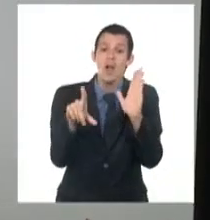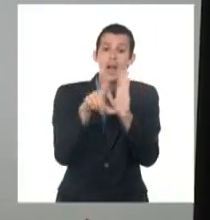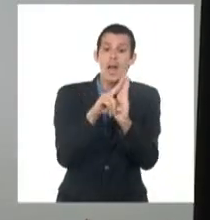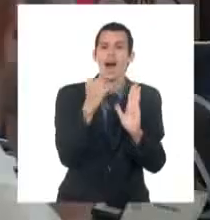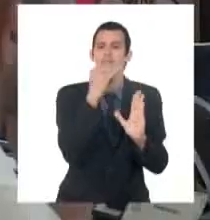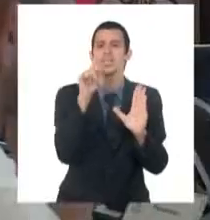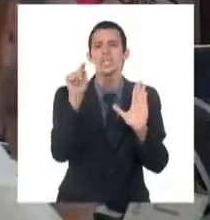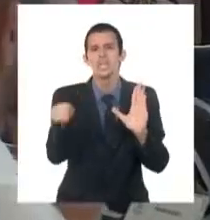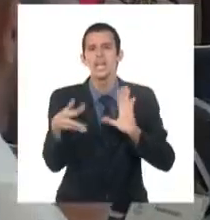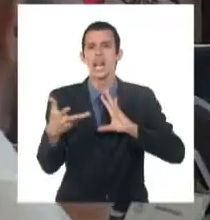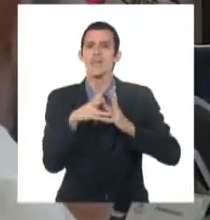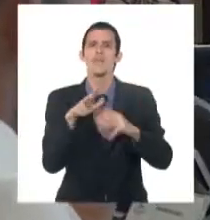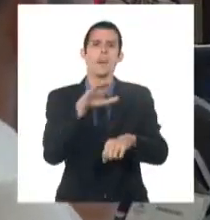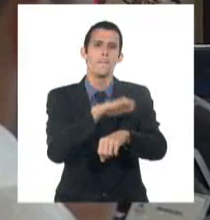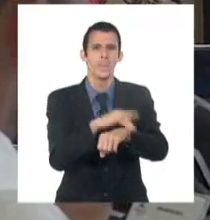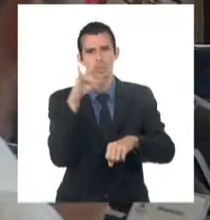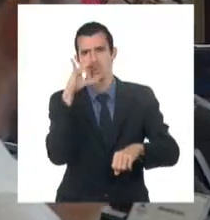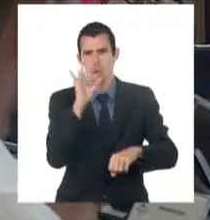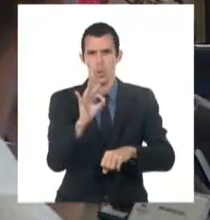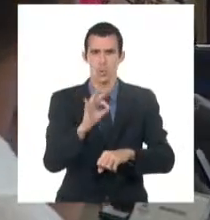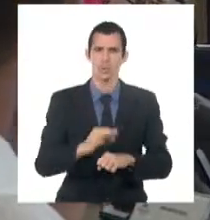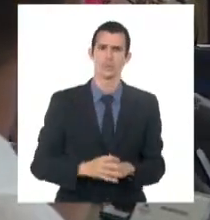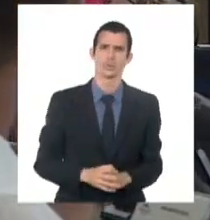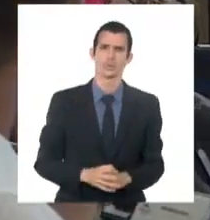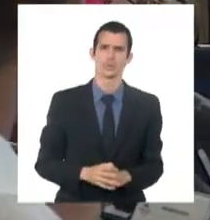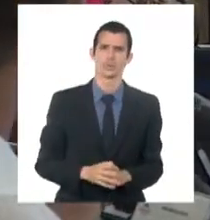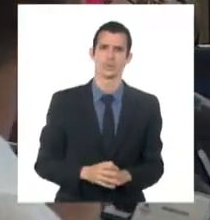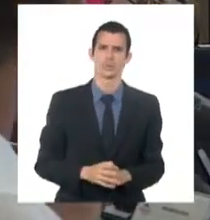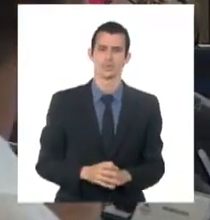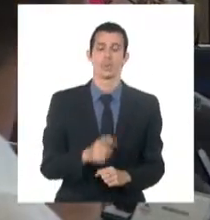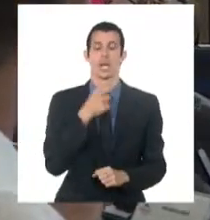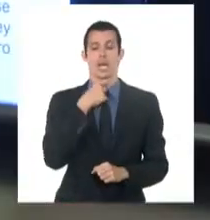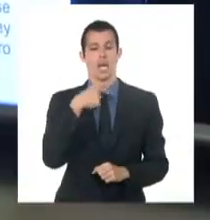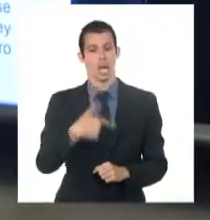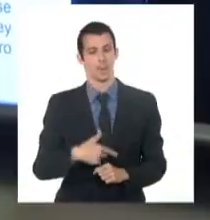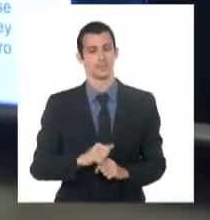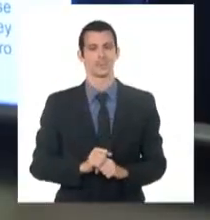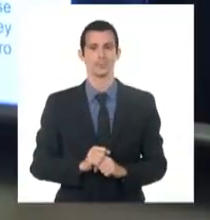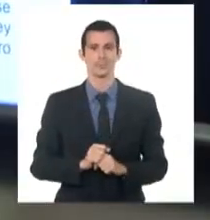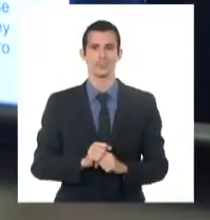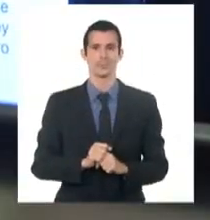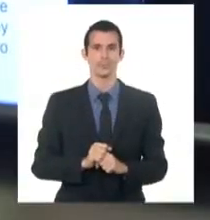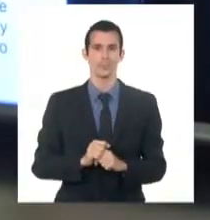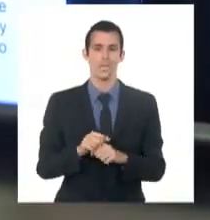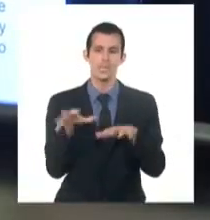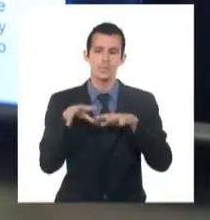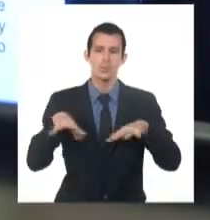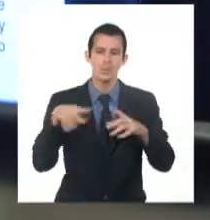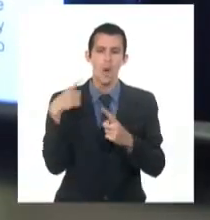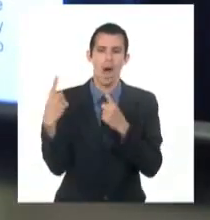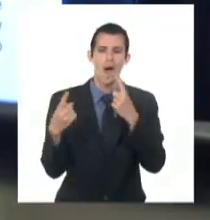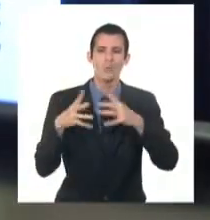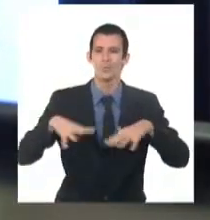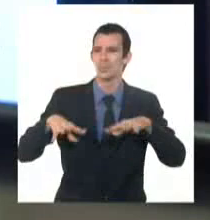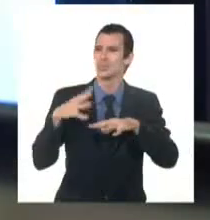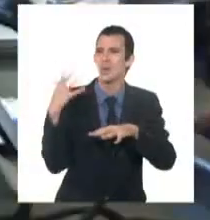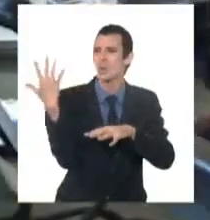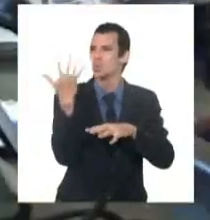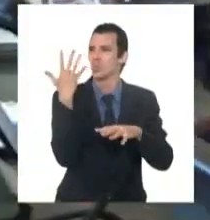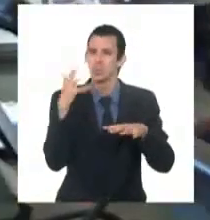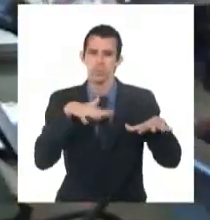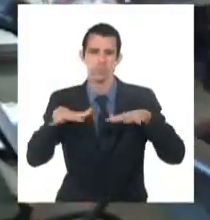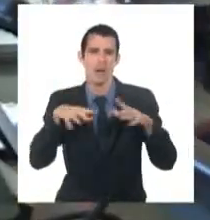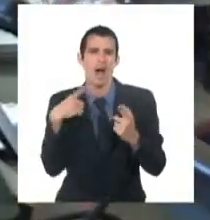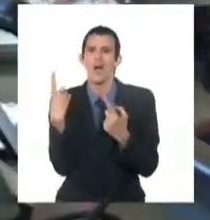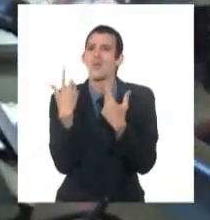Penal Militar, las sanciones se agravan si los hechos delictivos se cometen durante situaciones excepcionales o de desastres,